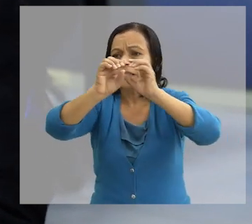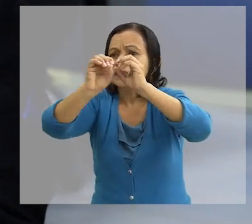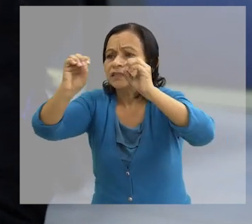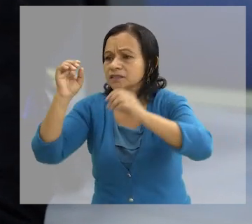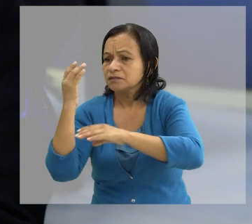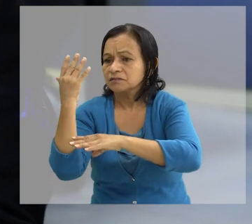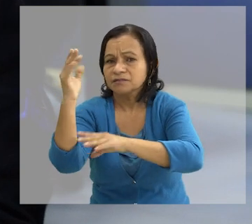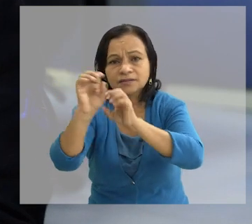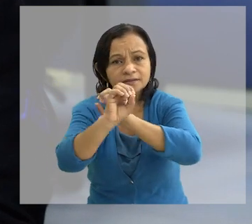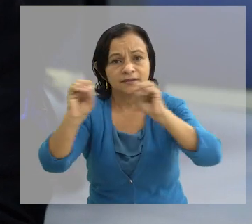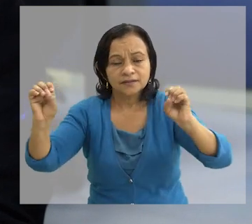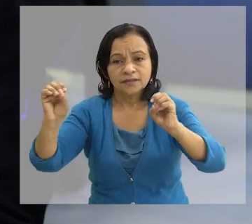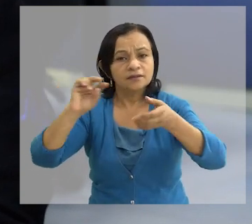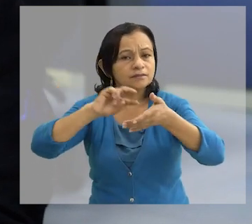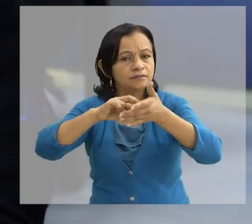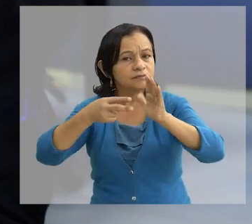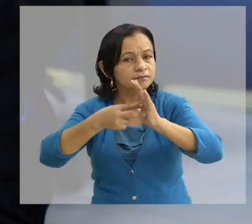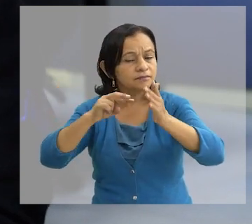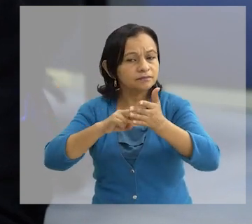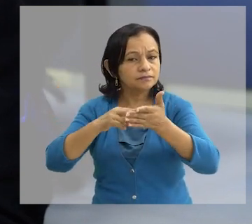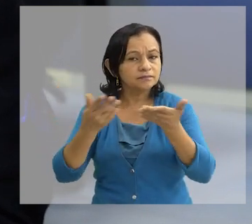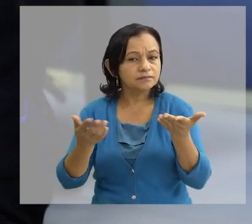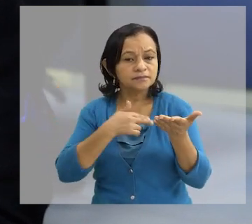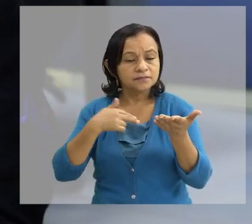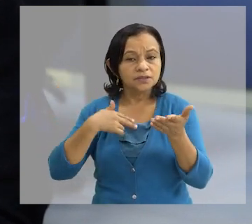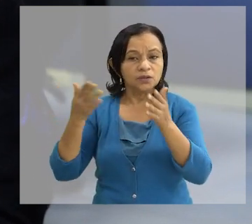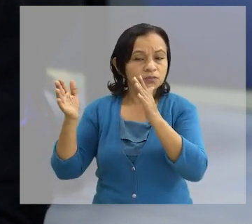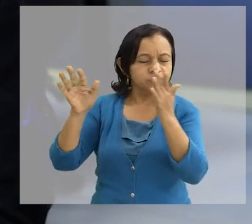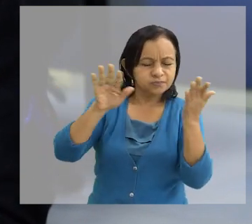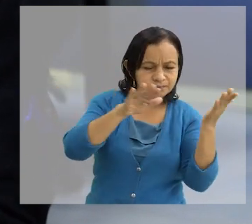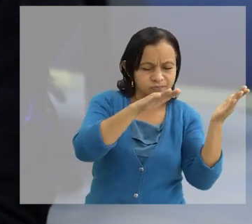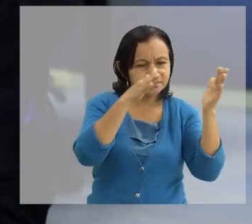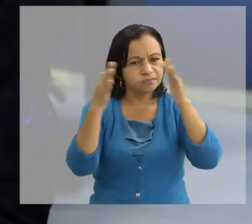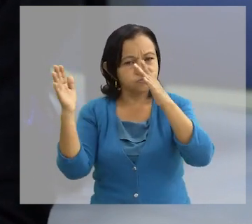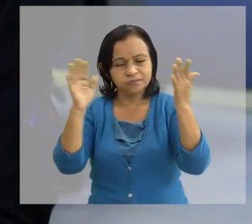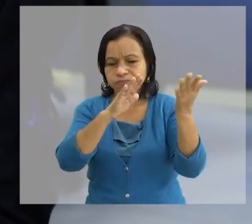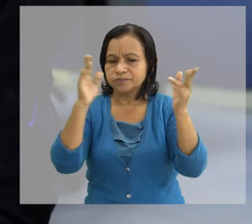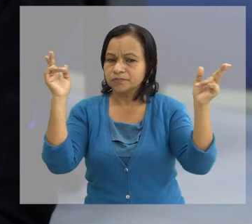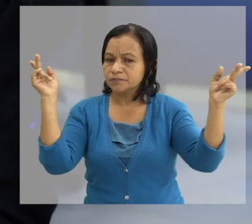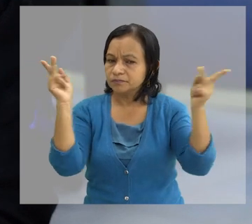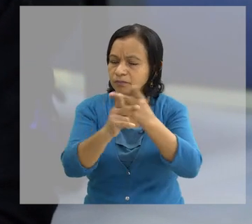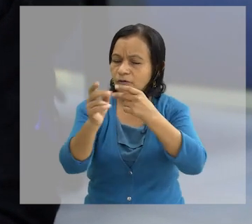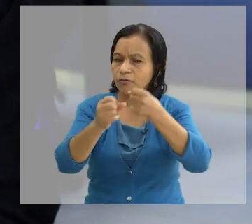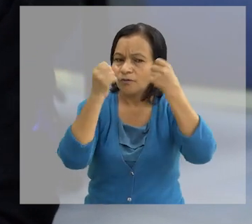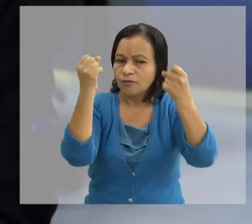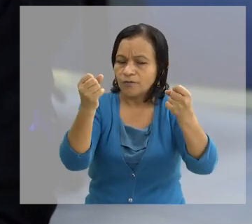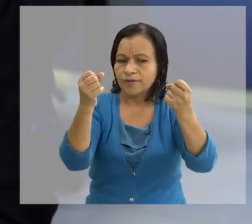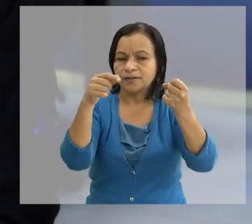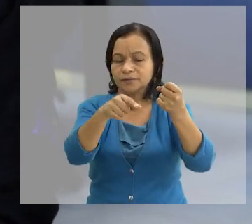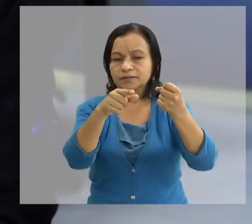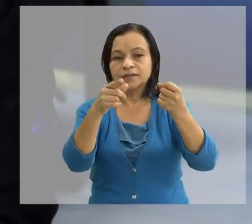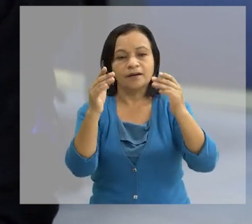etc. Que esto lo que ocasiona es que los vientos como tal afecten con mayor fuerza e